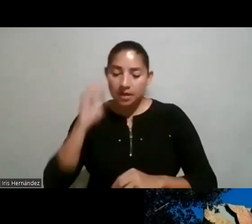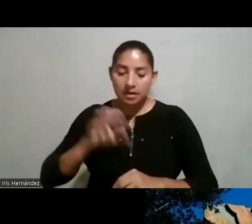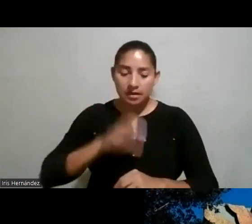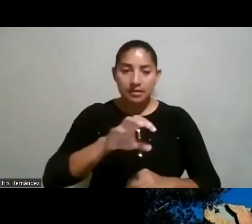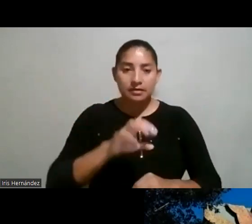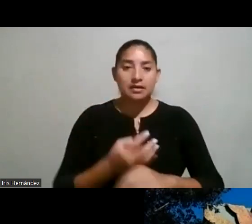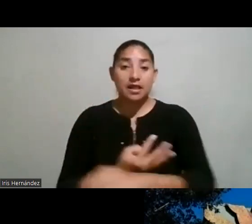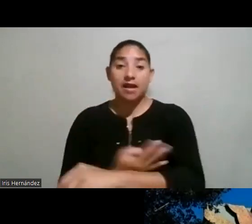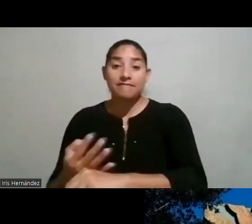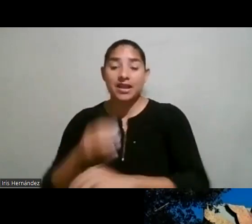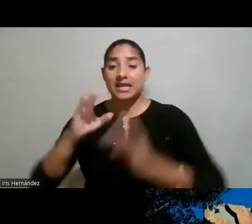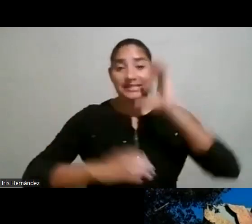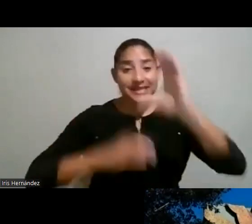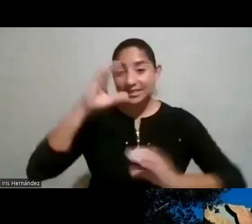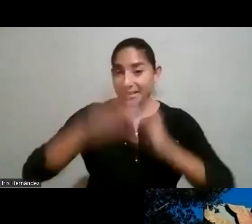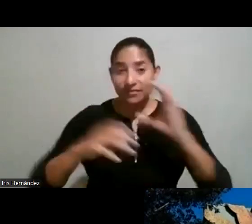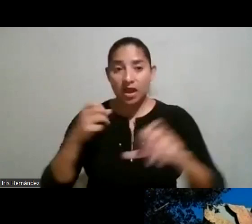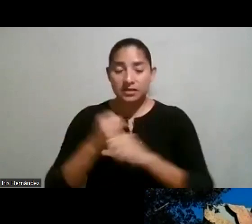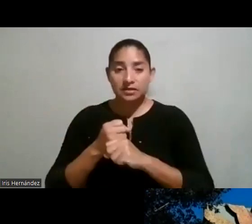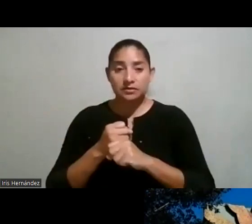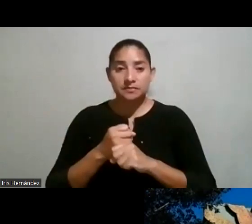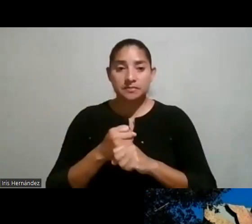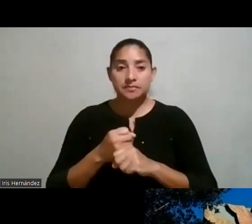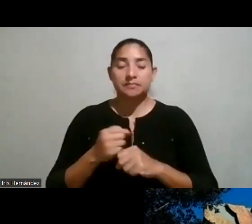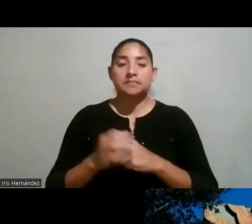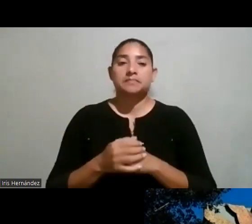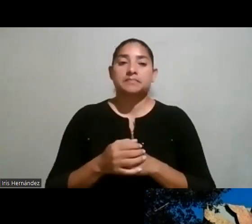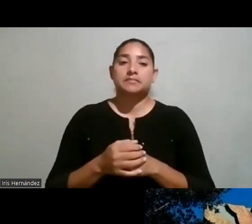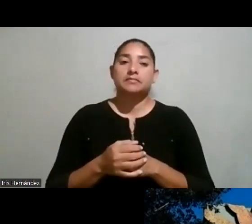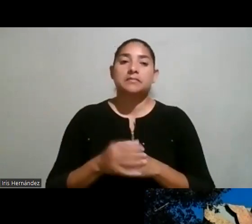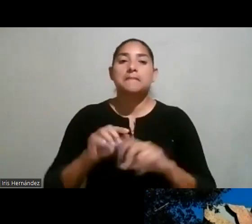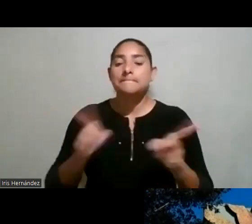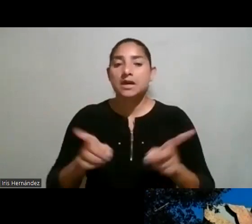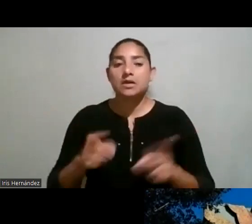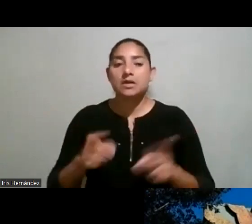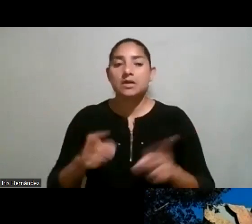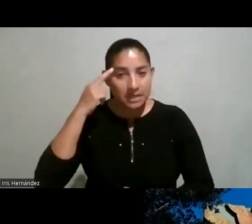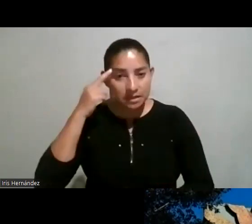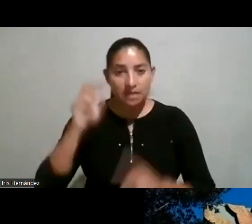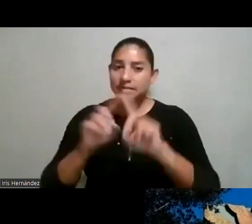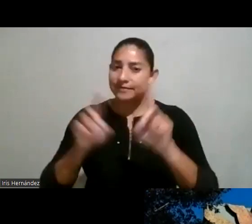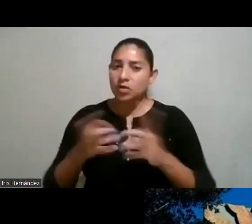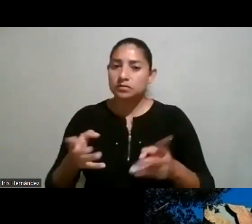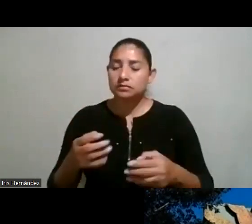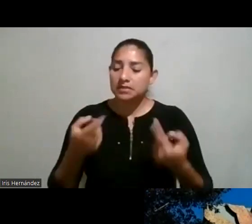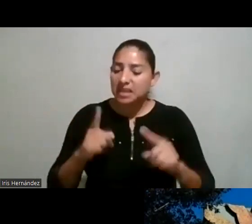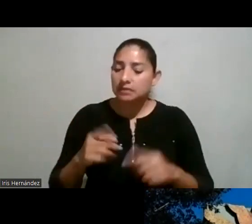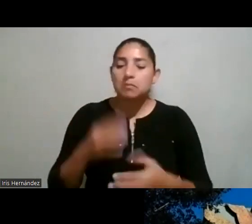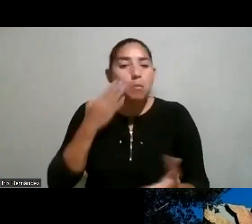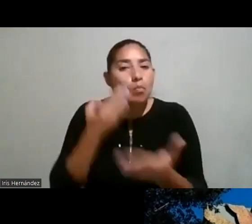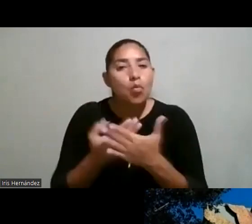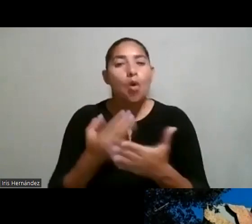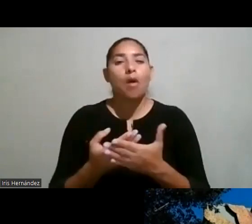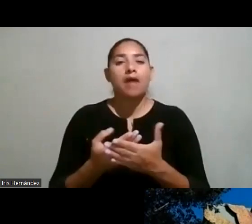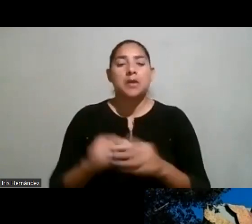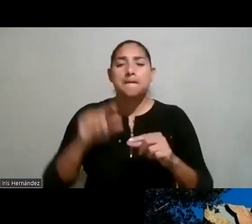feria científica es una cosa que yo estaba diciendo que en algún momento vamos a tener tenemos que repensar muchas cosas tal vez atrevernos a probar aunque